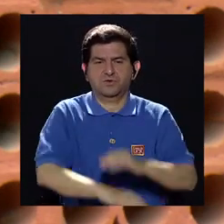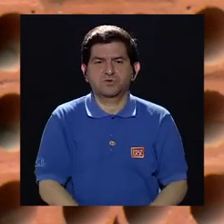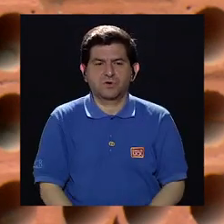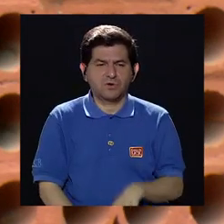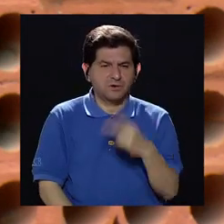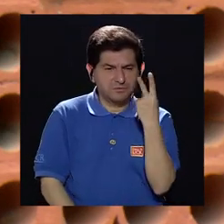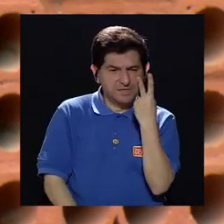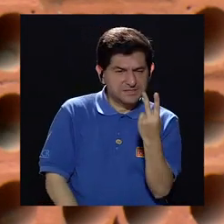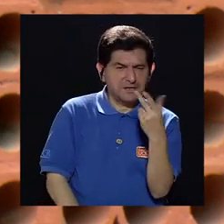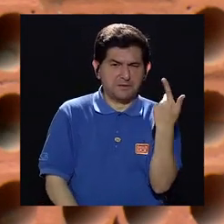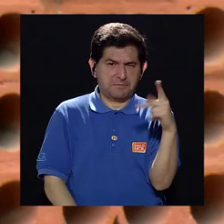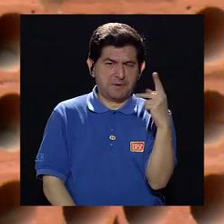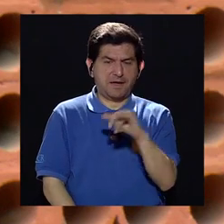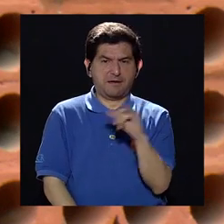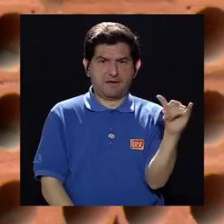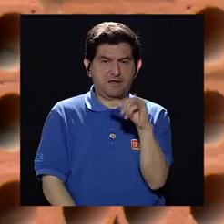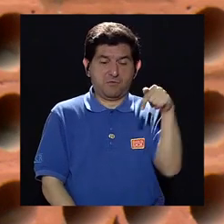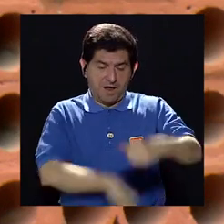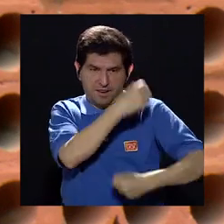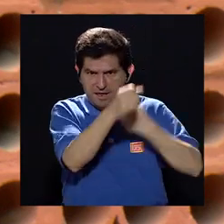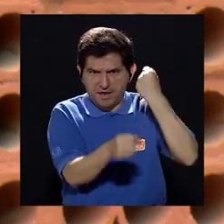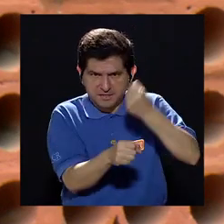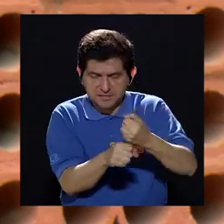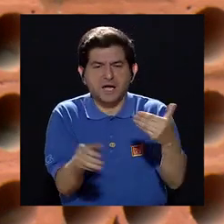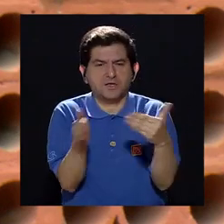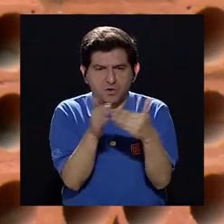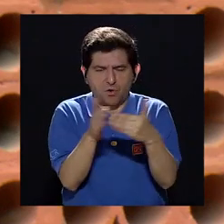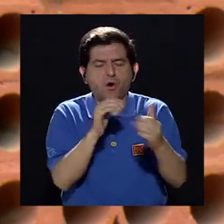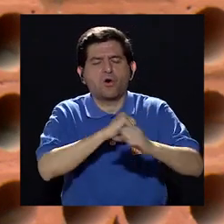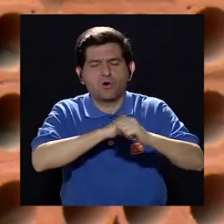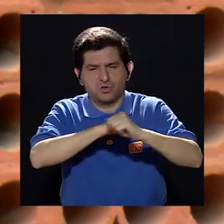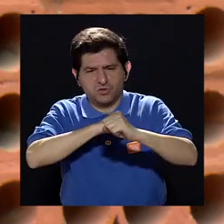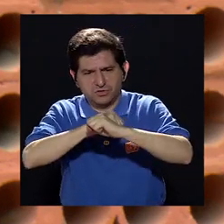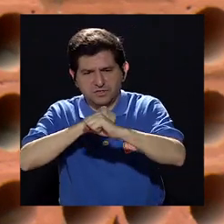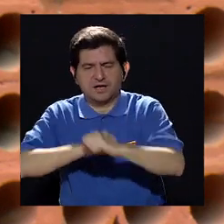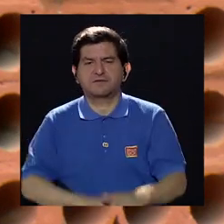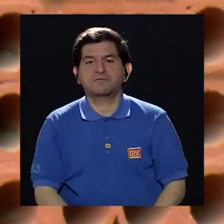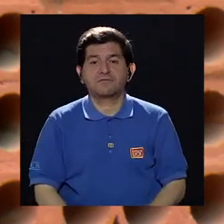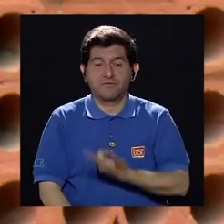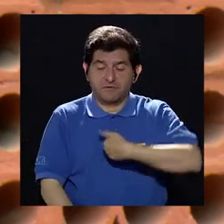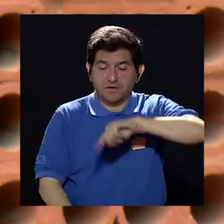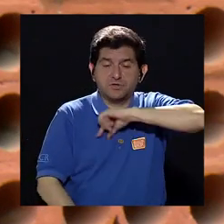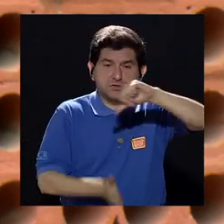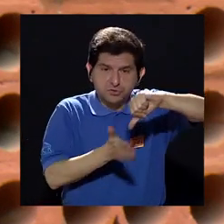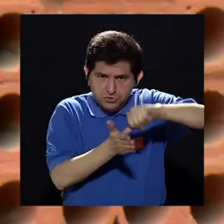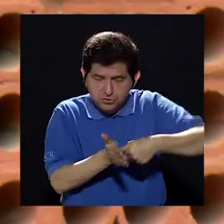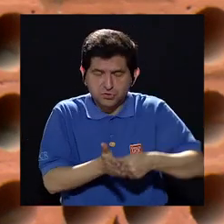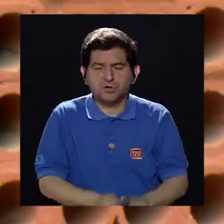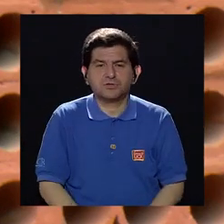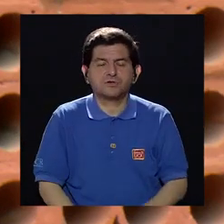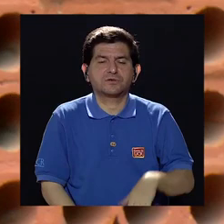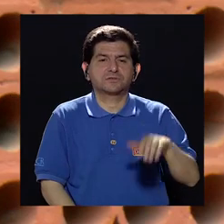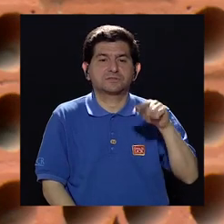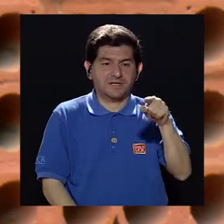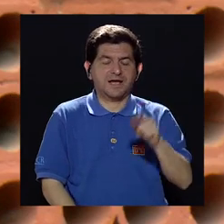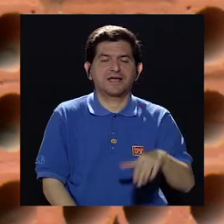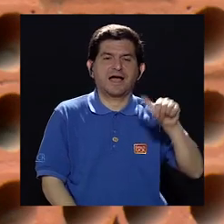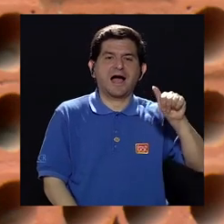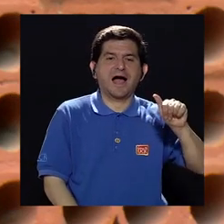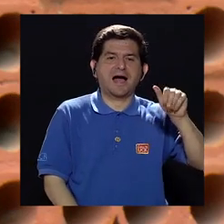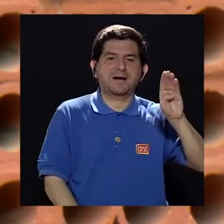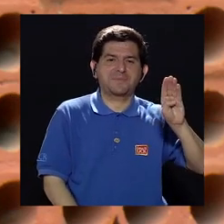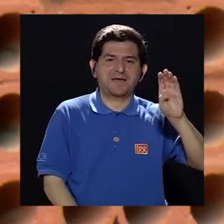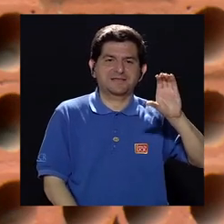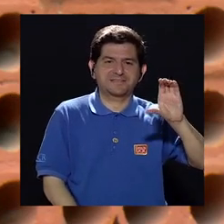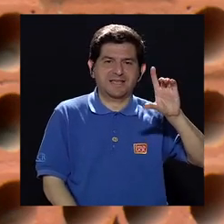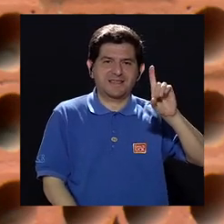sea peligrosa. Igual este año estamos de nuevo con la campaña, donde hacemos mucho énfasis en el ABCDE.